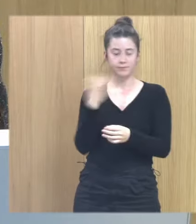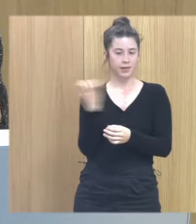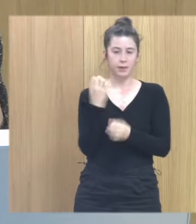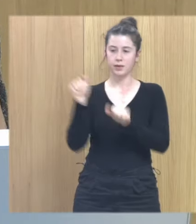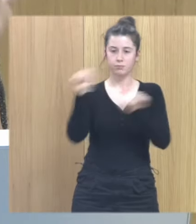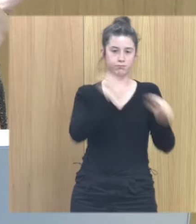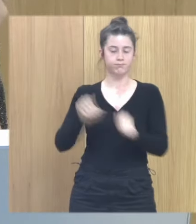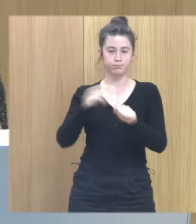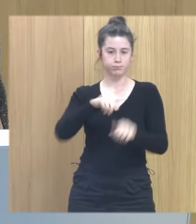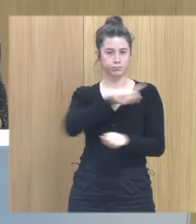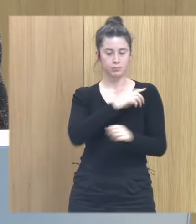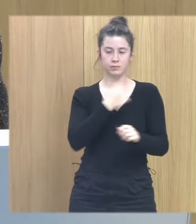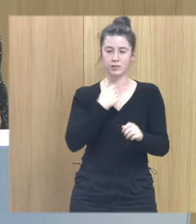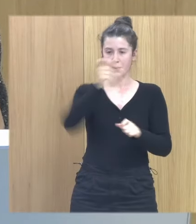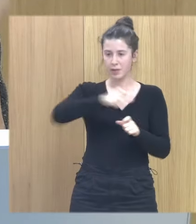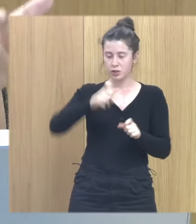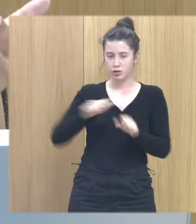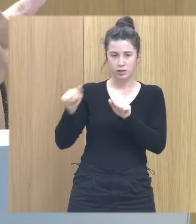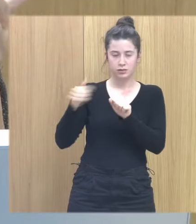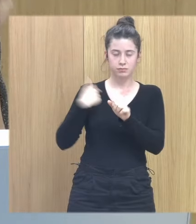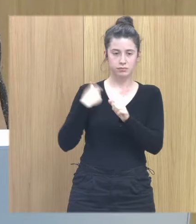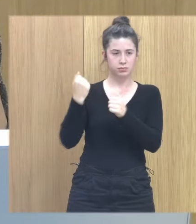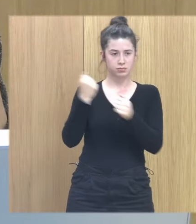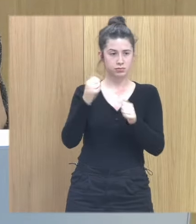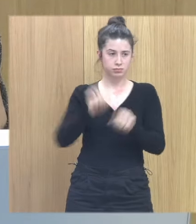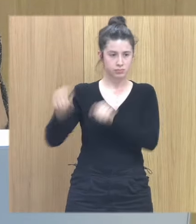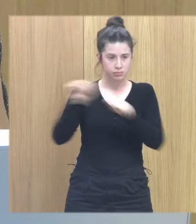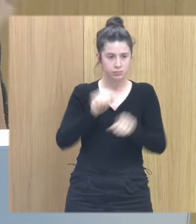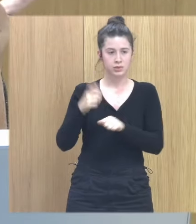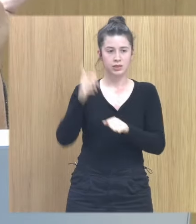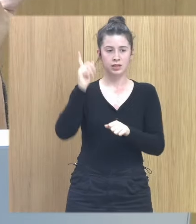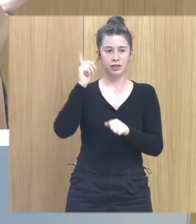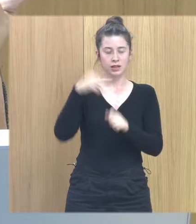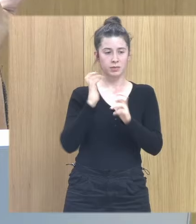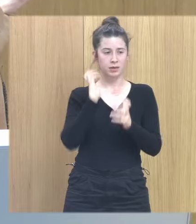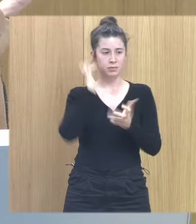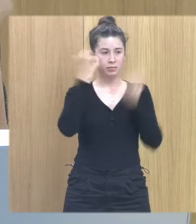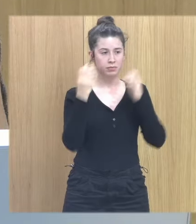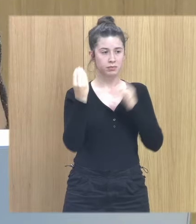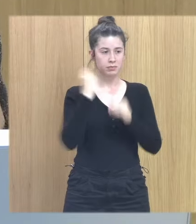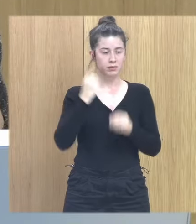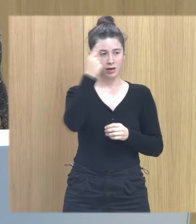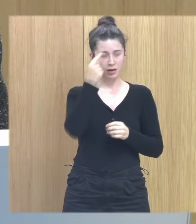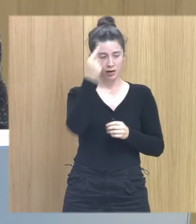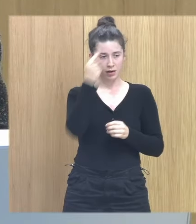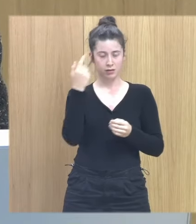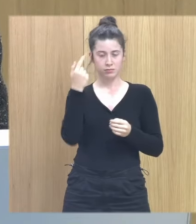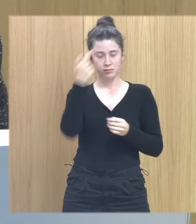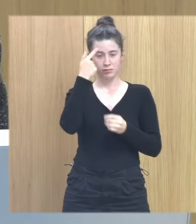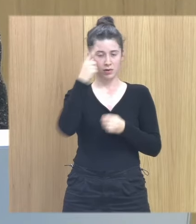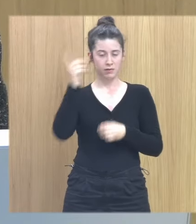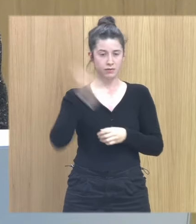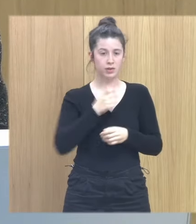gente tengo que defenderme de las cosas el pensamiento paranoide que queda arraigado el locus de control interno que queda arraigado un montón de